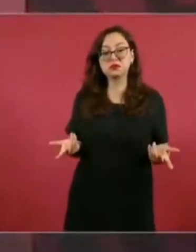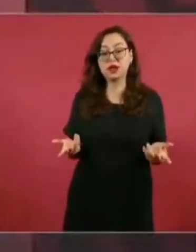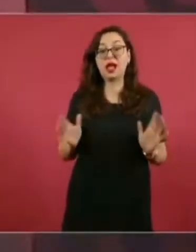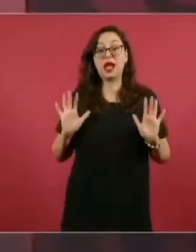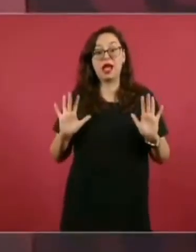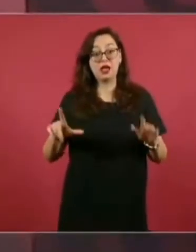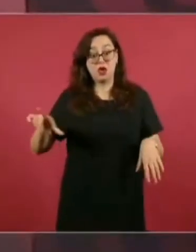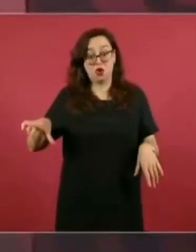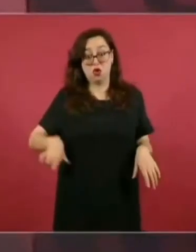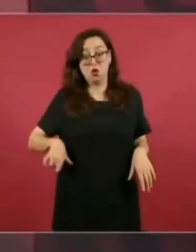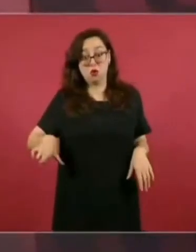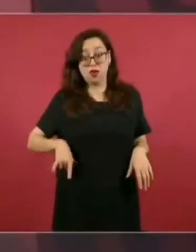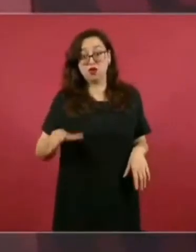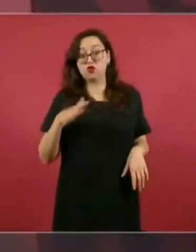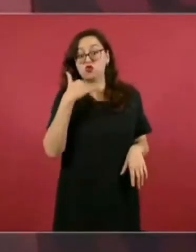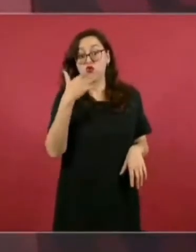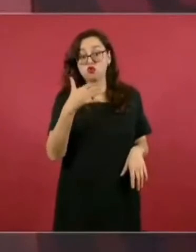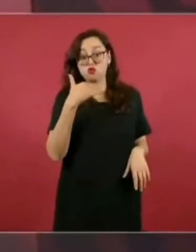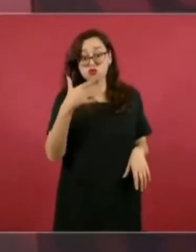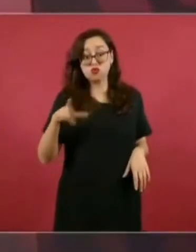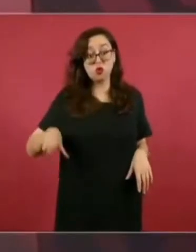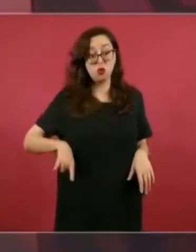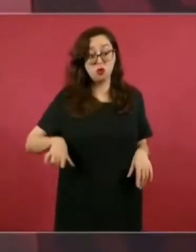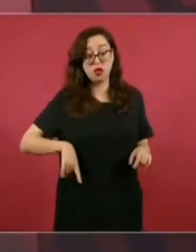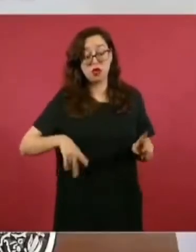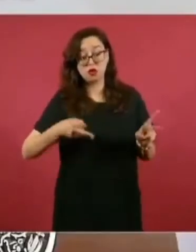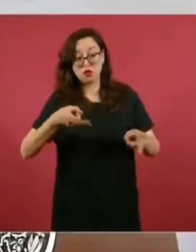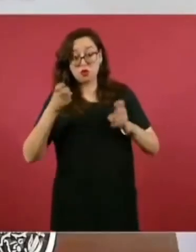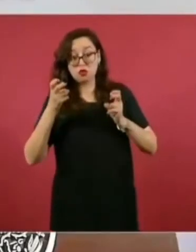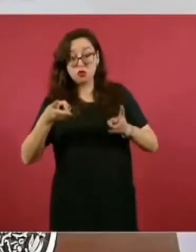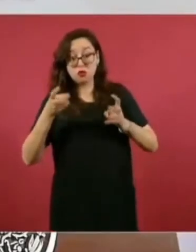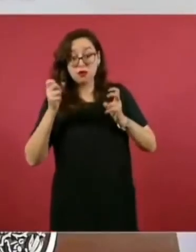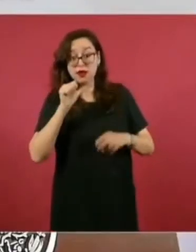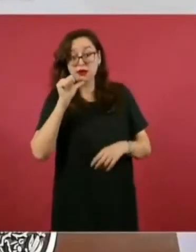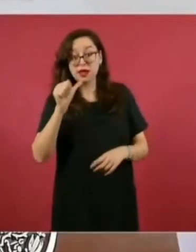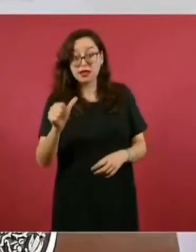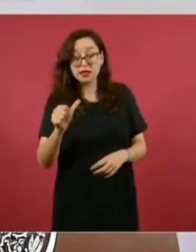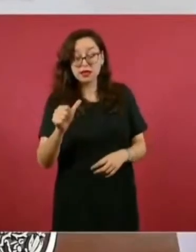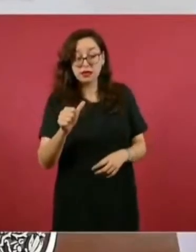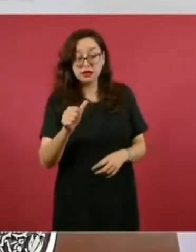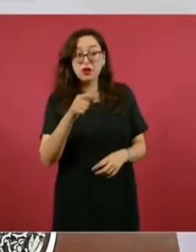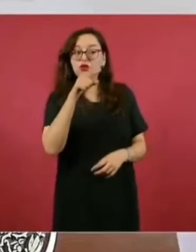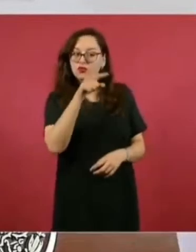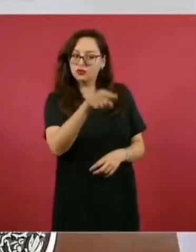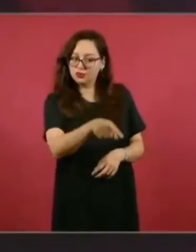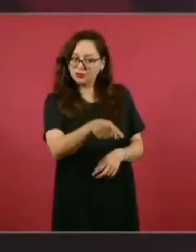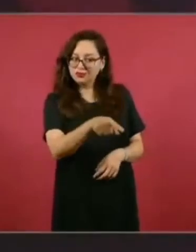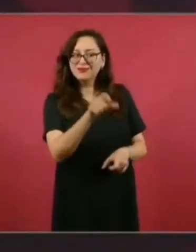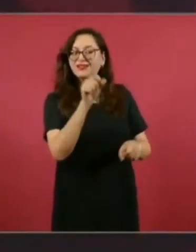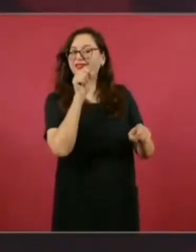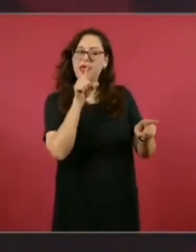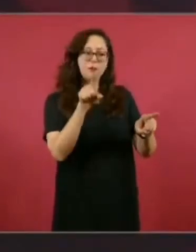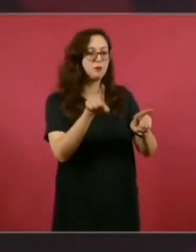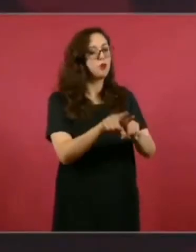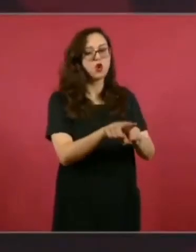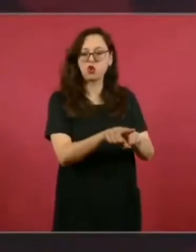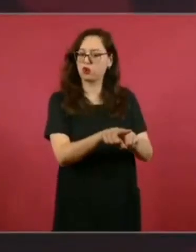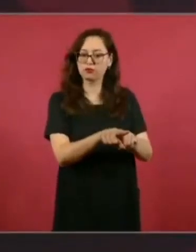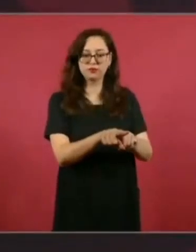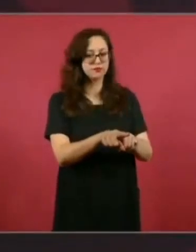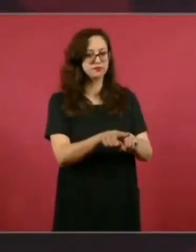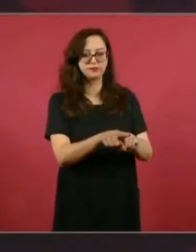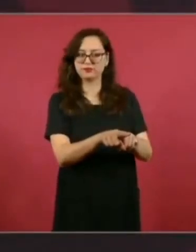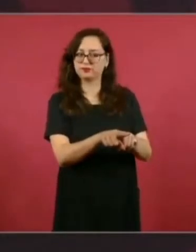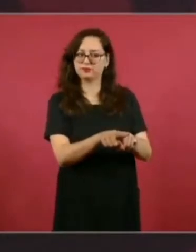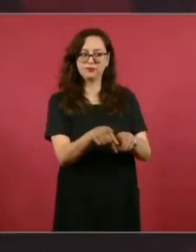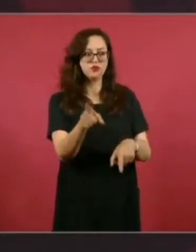se roban el dinero, hay autoridad para decir, nadie va a robarse las gasolinas,